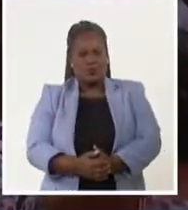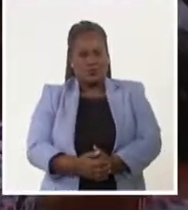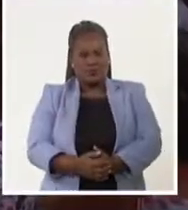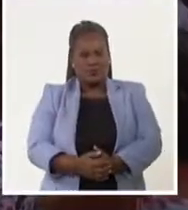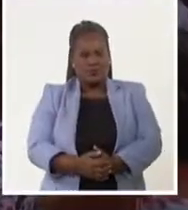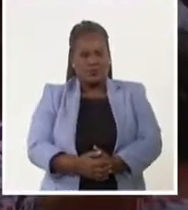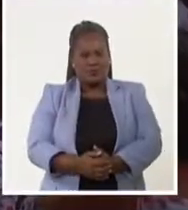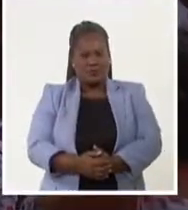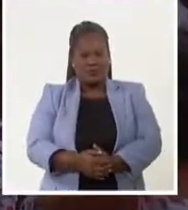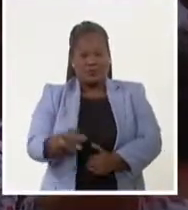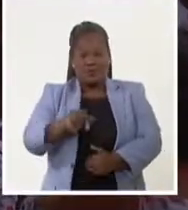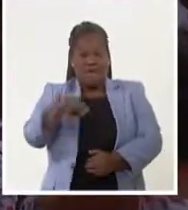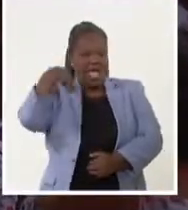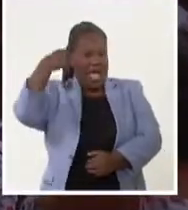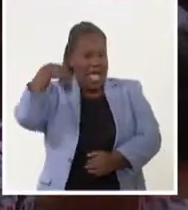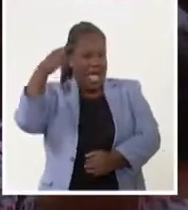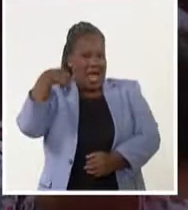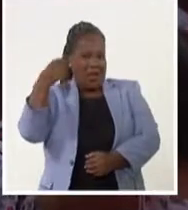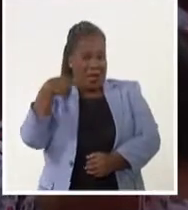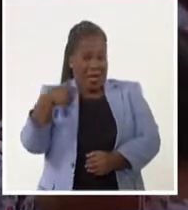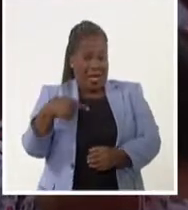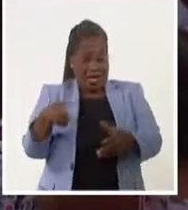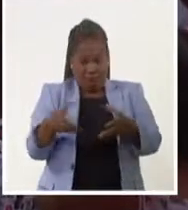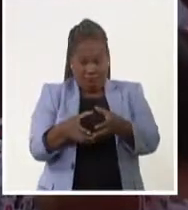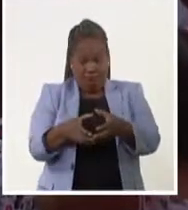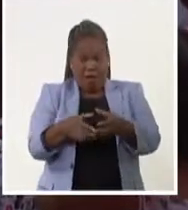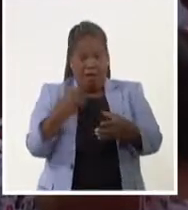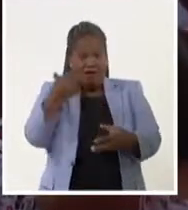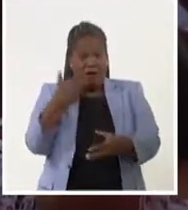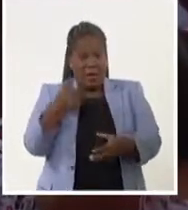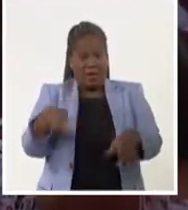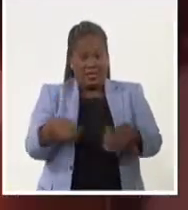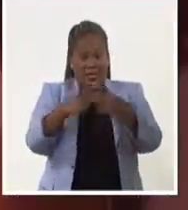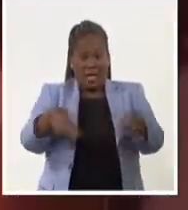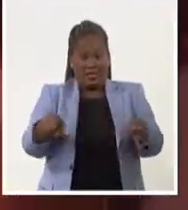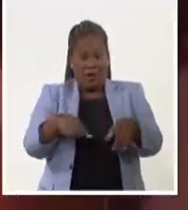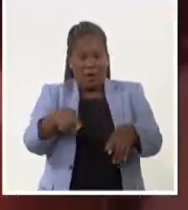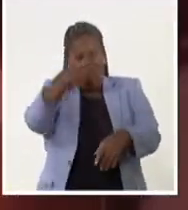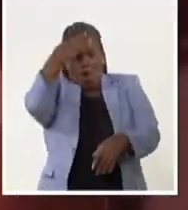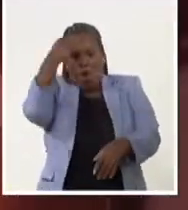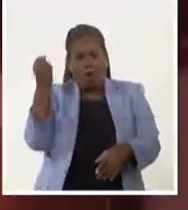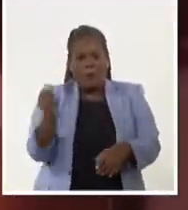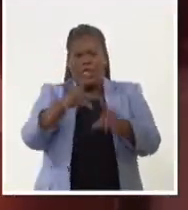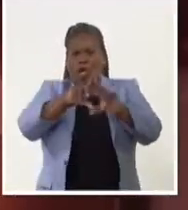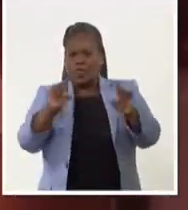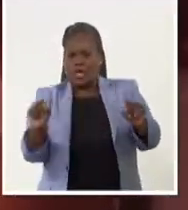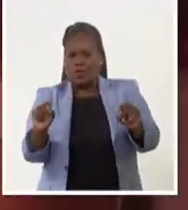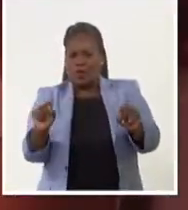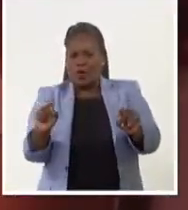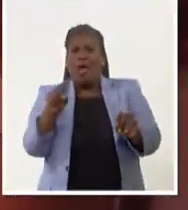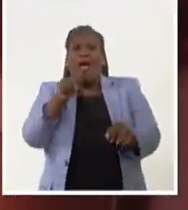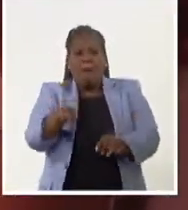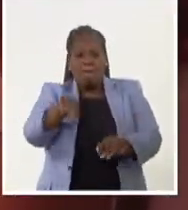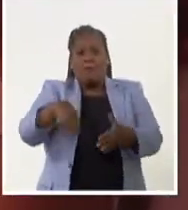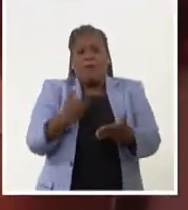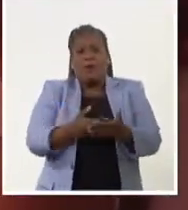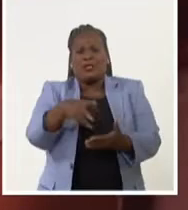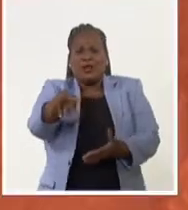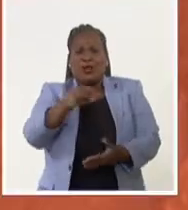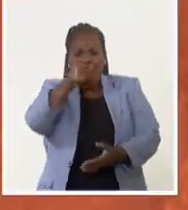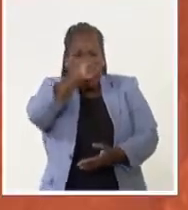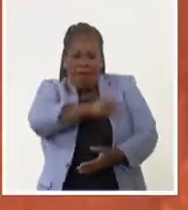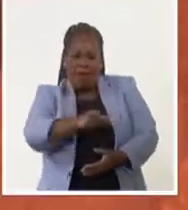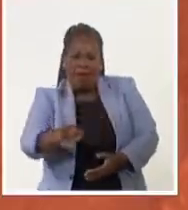Una locada agrupación con fama internacional por sus grandes desafines y sus olvidos de texto es la nueva propuesta para niños y